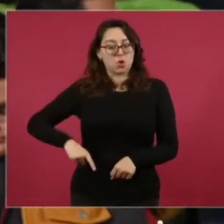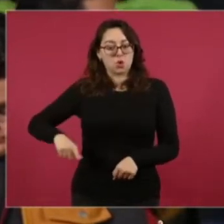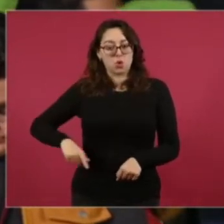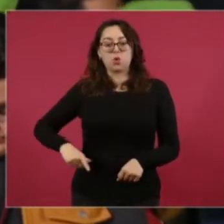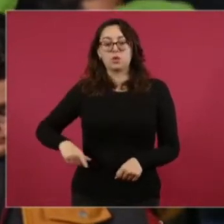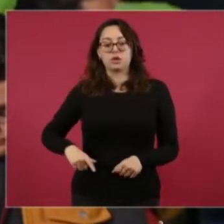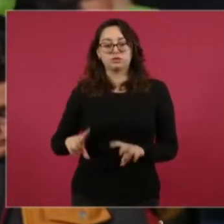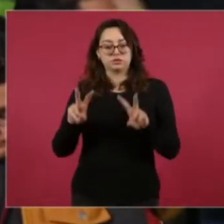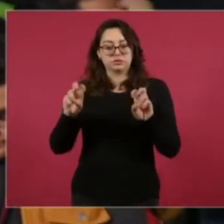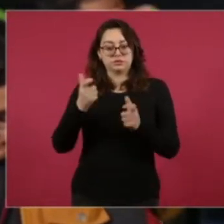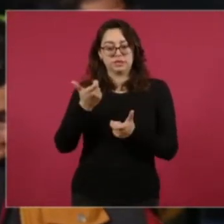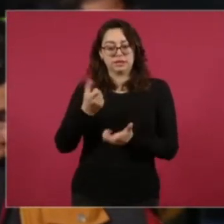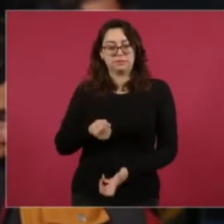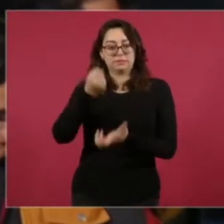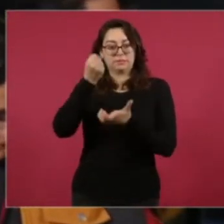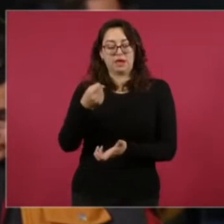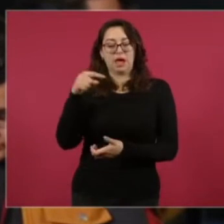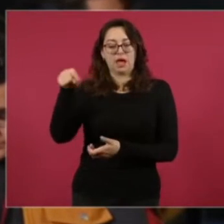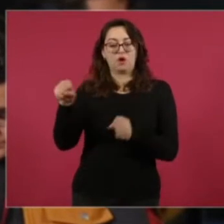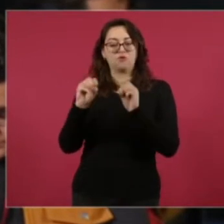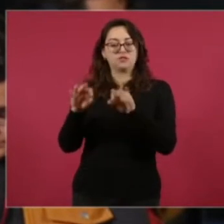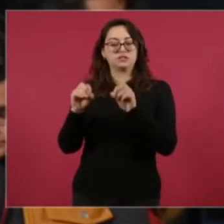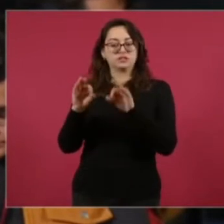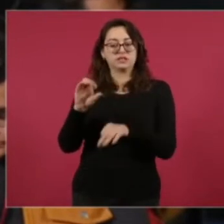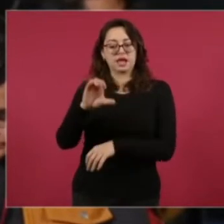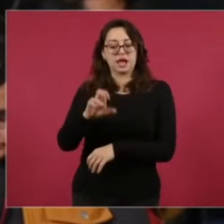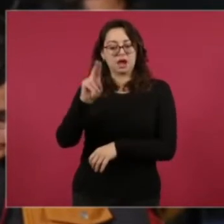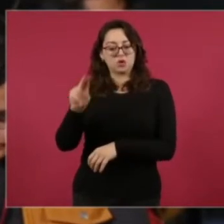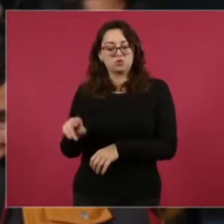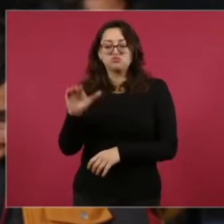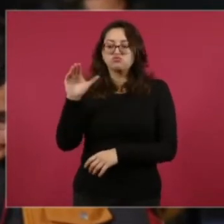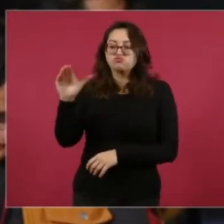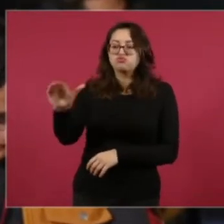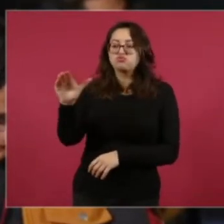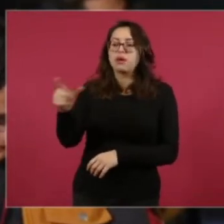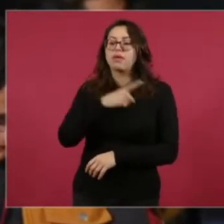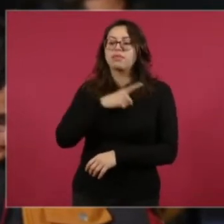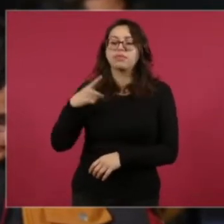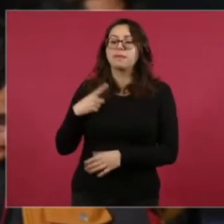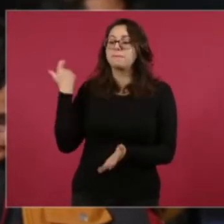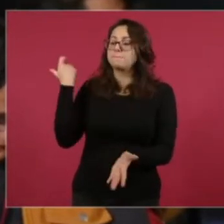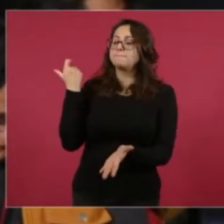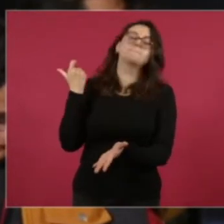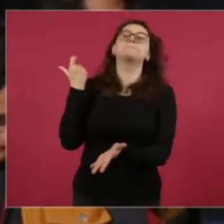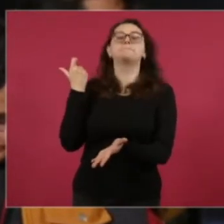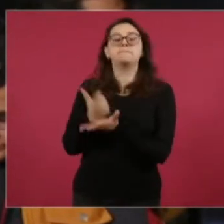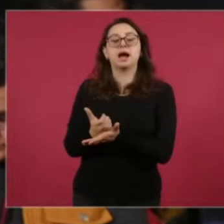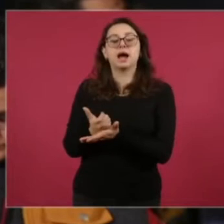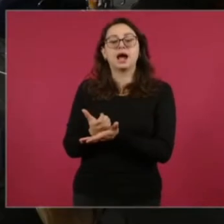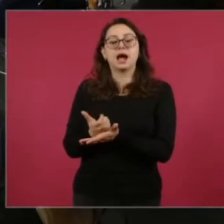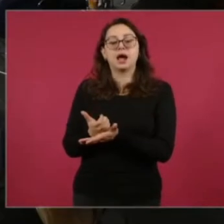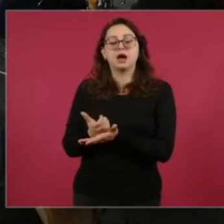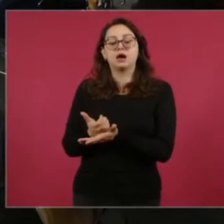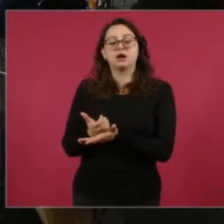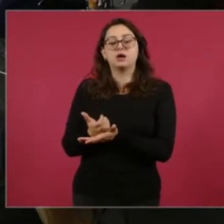se encuentra localizado en la ciudad de Cancún a cobrar un saldo pendiente de un contrato de adquisiciones